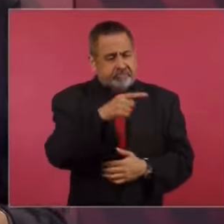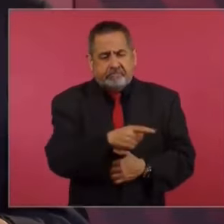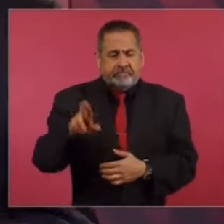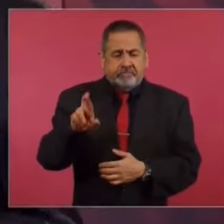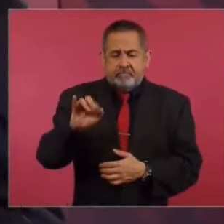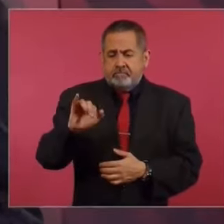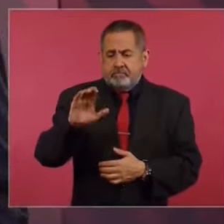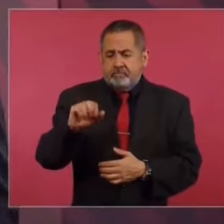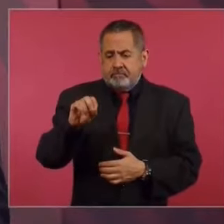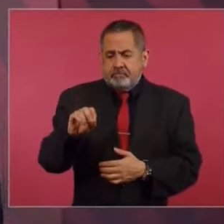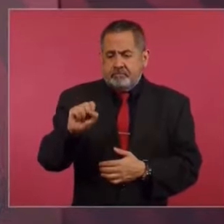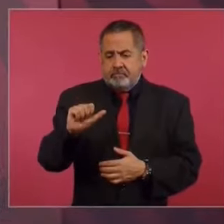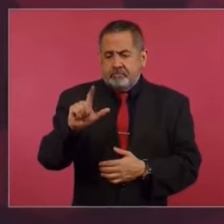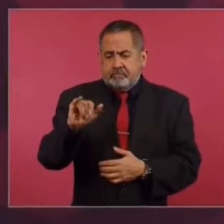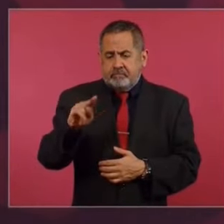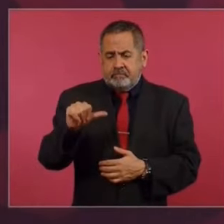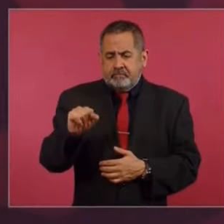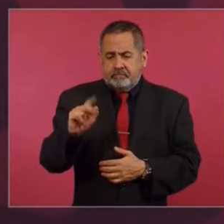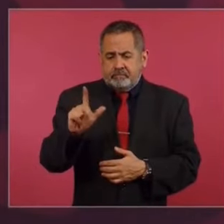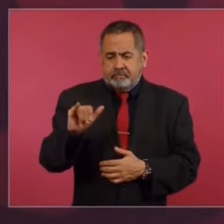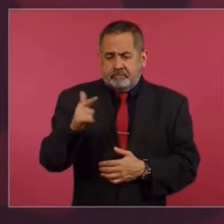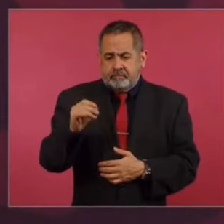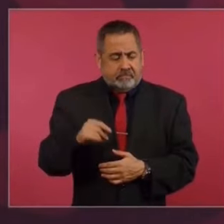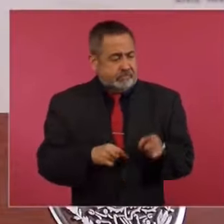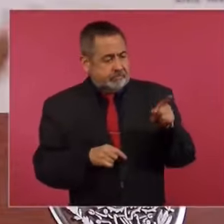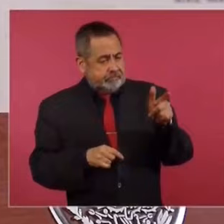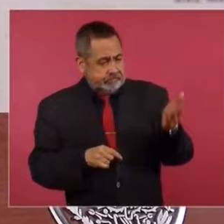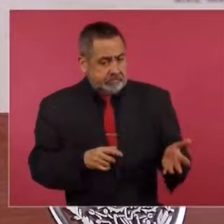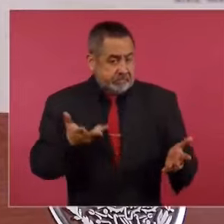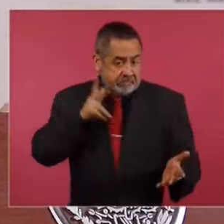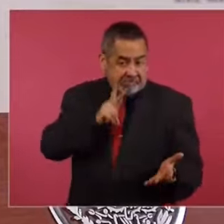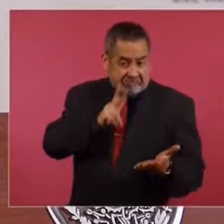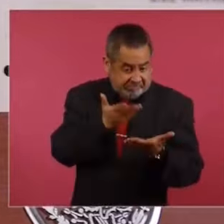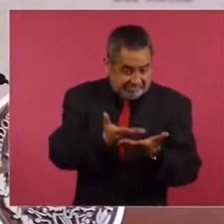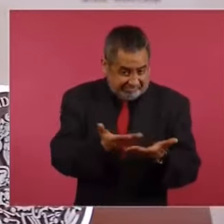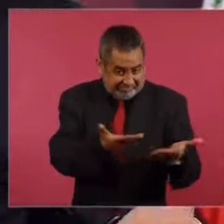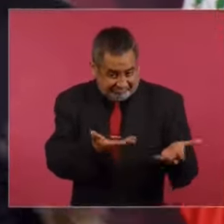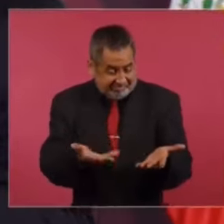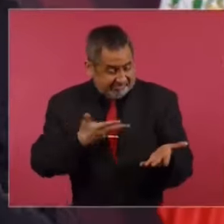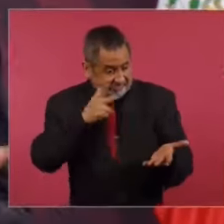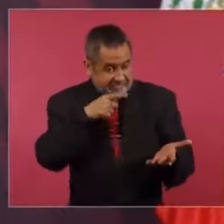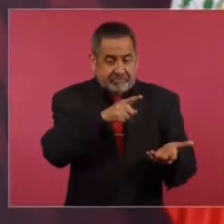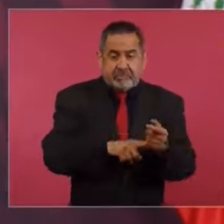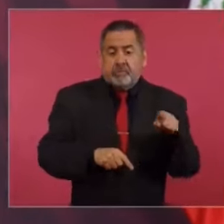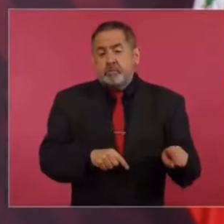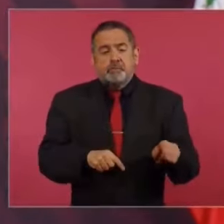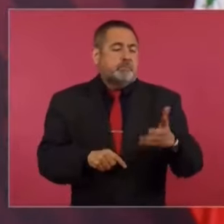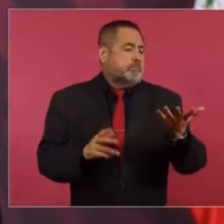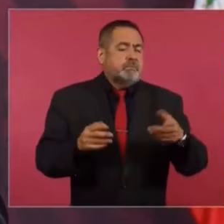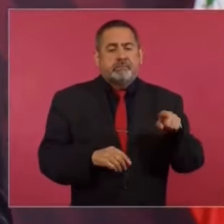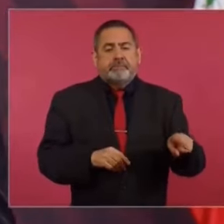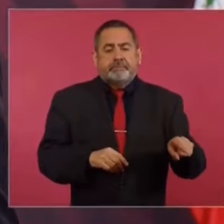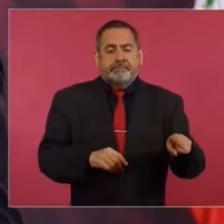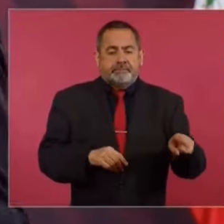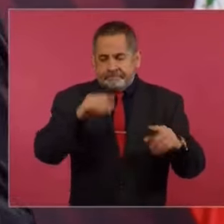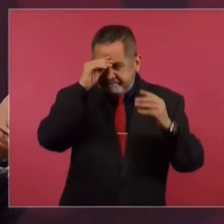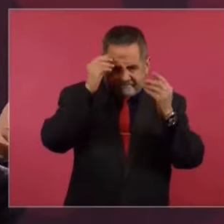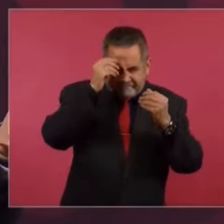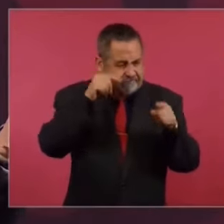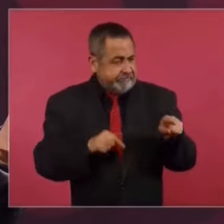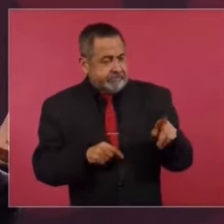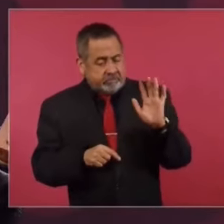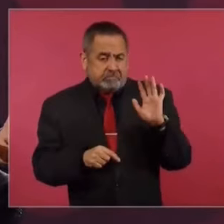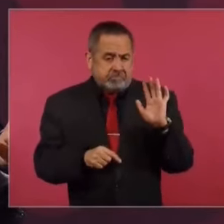Ricardo Salinas, pliego, tiene pruebas o está él pensando